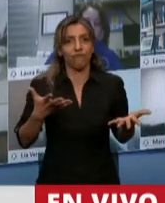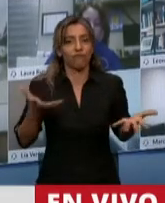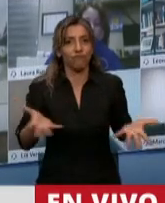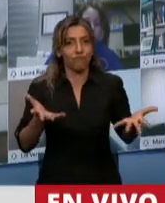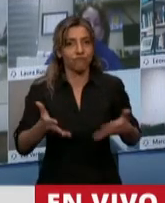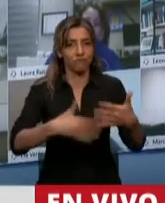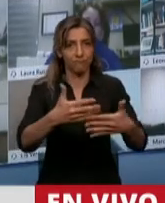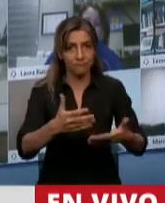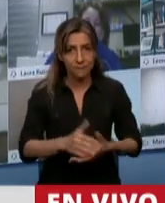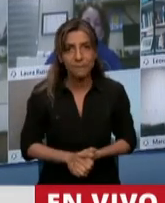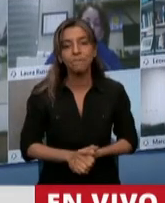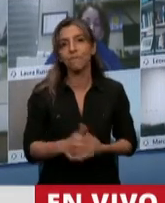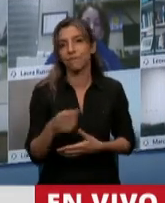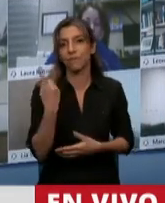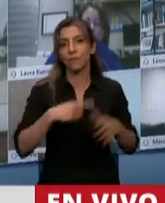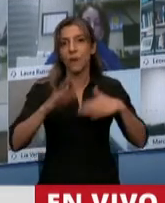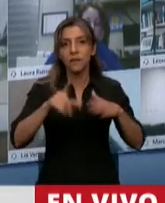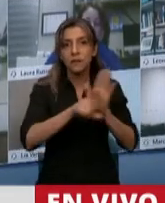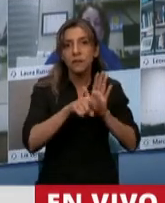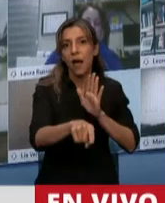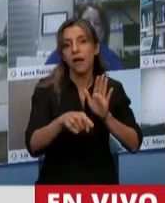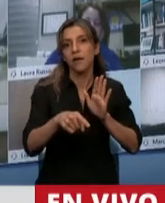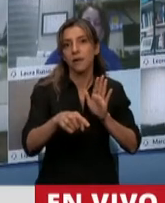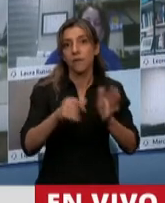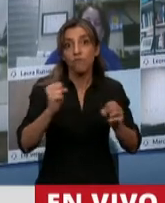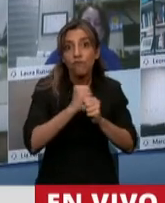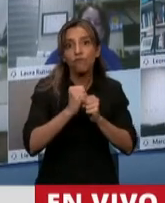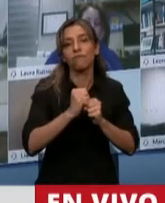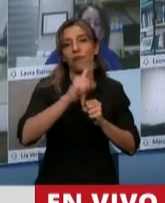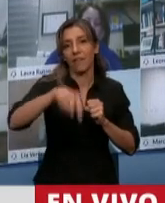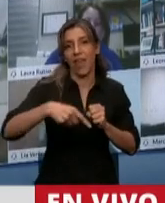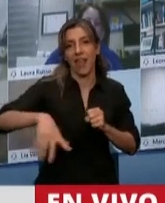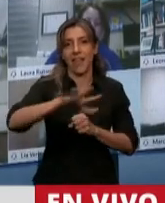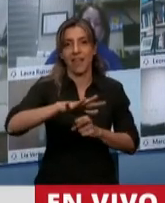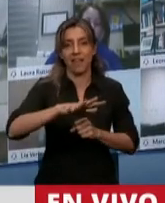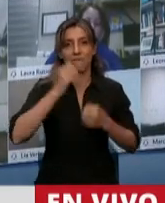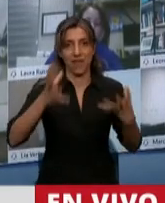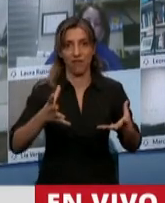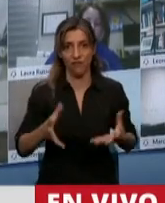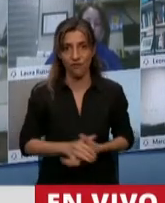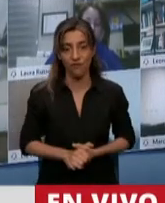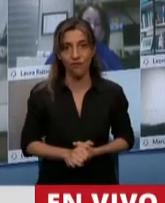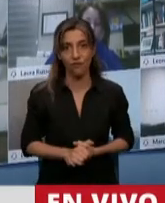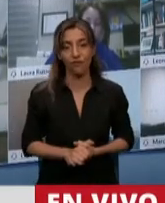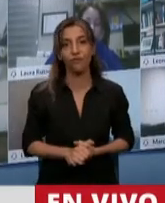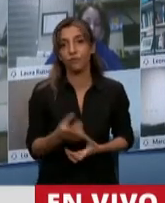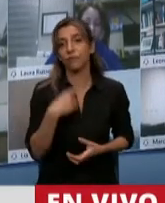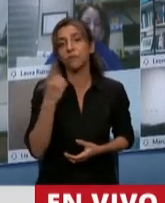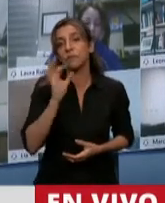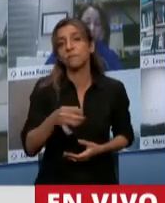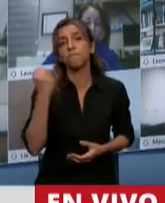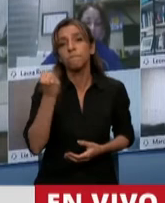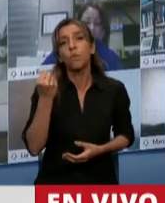sabemos cuál es la importancia del turismo, cómo ha sido importante, por ejemplo, en la recuperación,